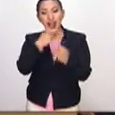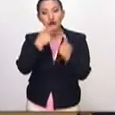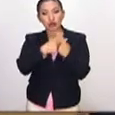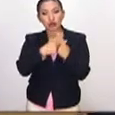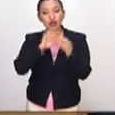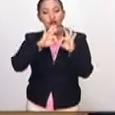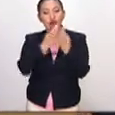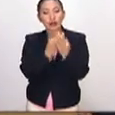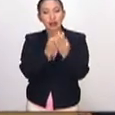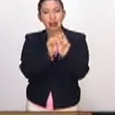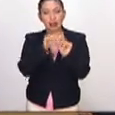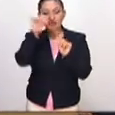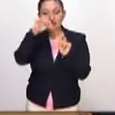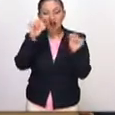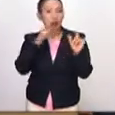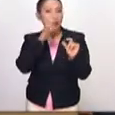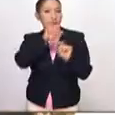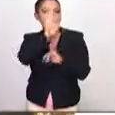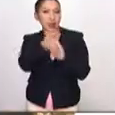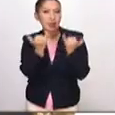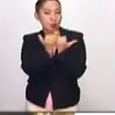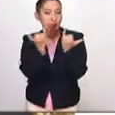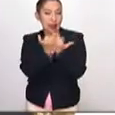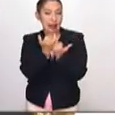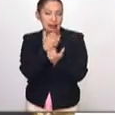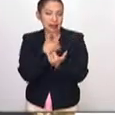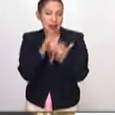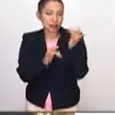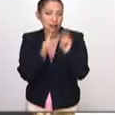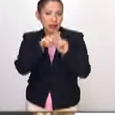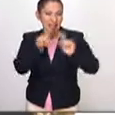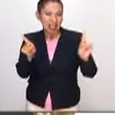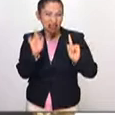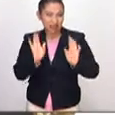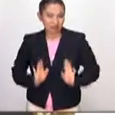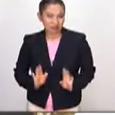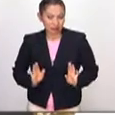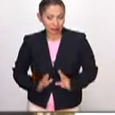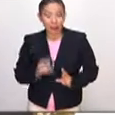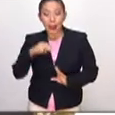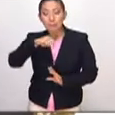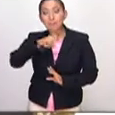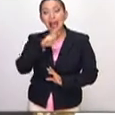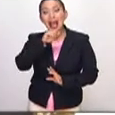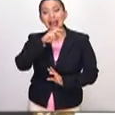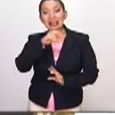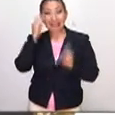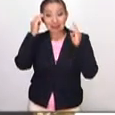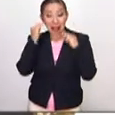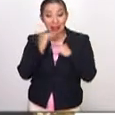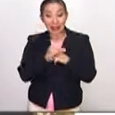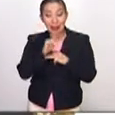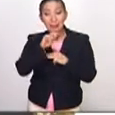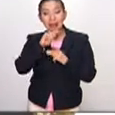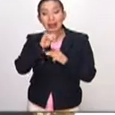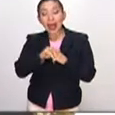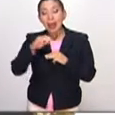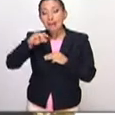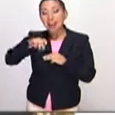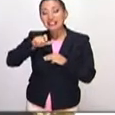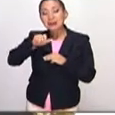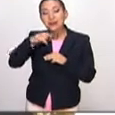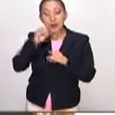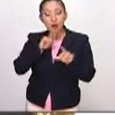aspa, no podía morir como Jesús, tenía que ser de una forma distinta. María Magdalena es sustituida por Maximilia, que es la